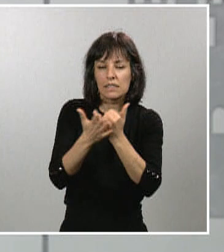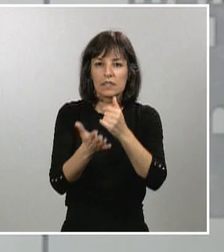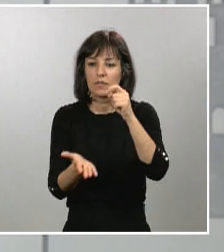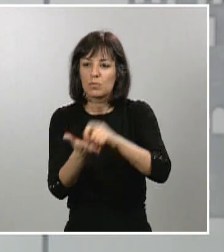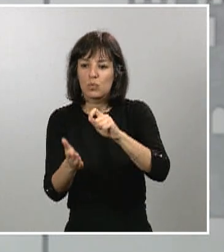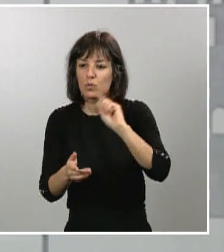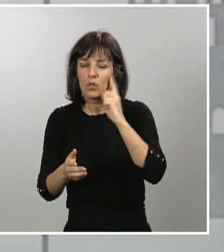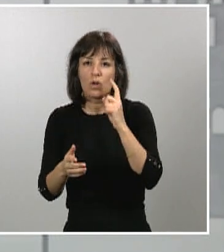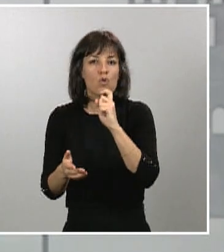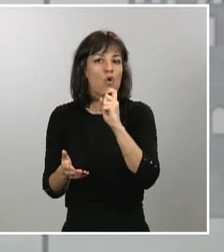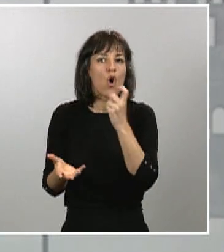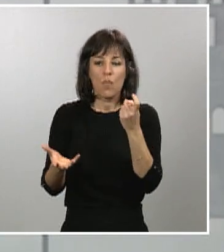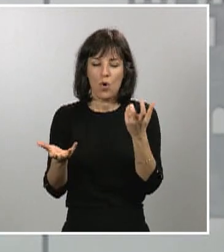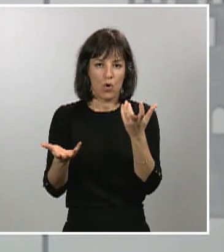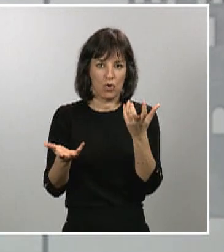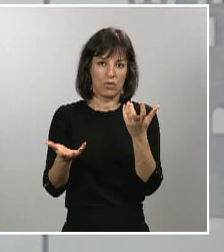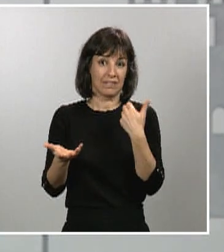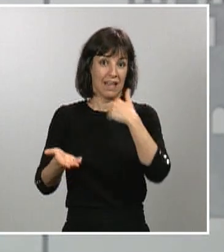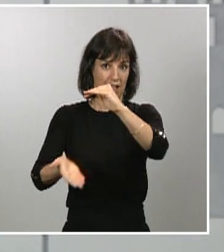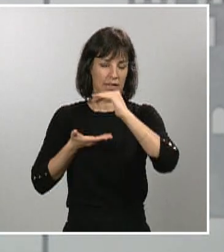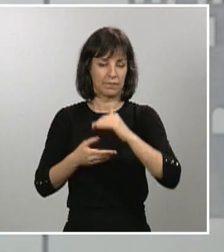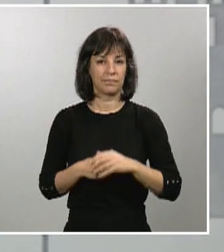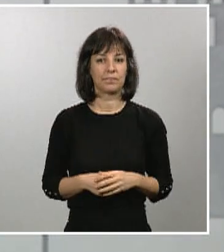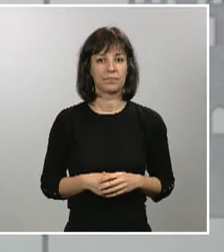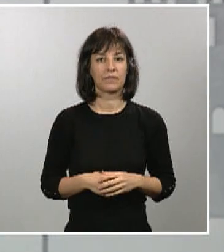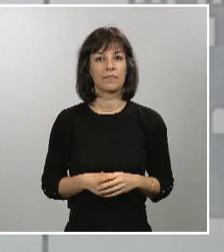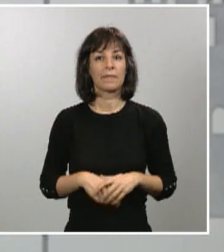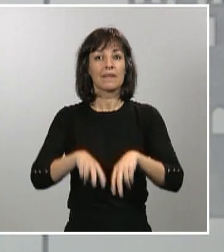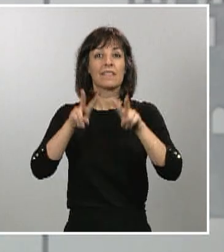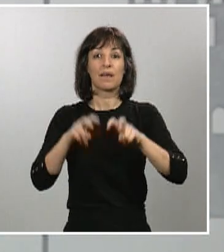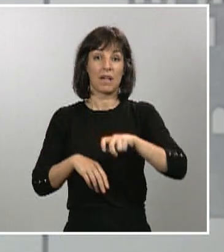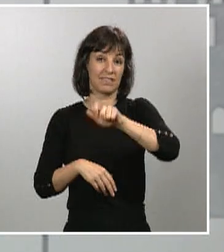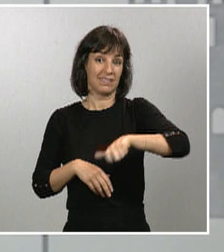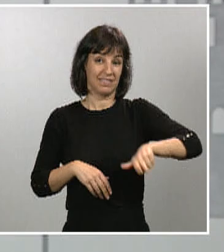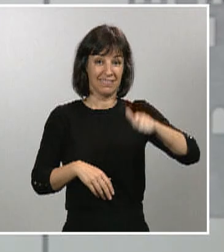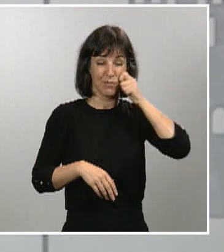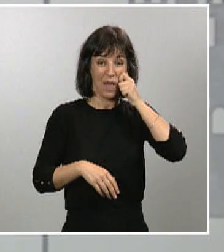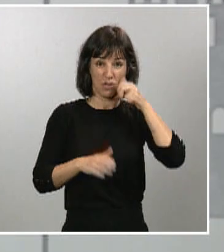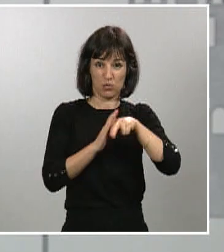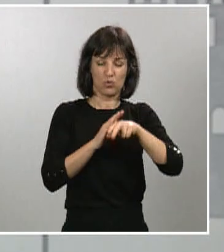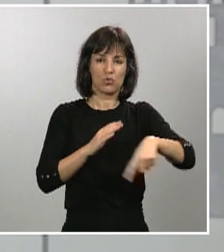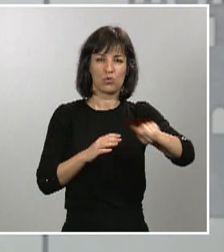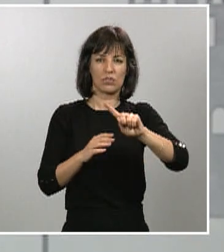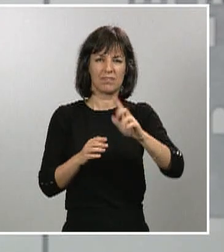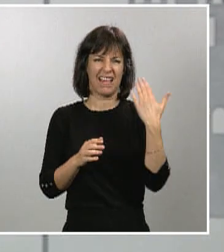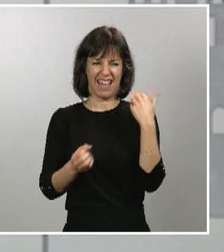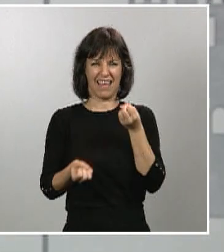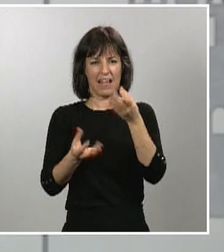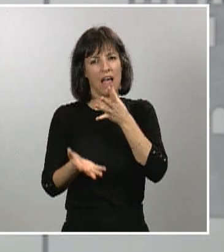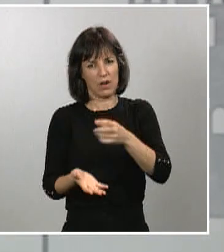que nos han llegado. Y en materia de recursos humanos, quiero recordar también, como ya informamos en su día, pues que